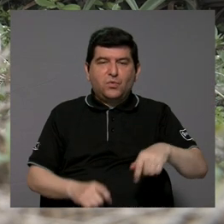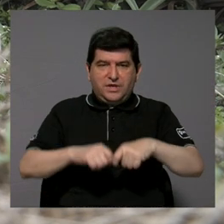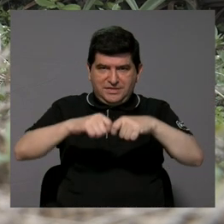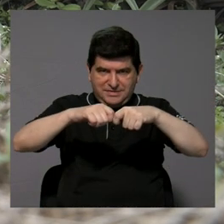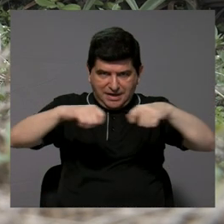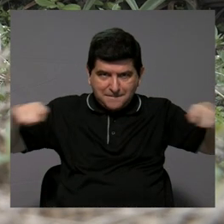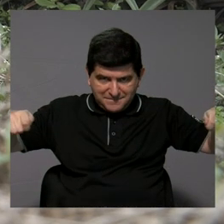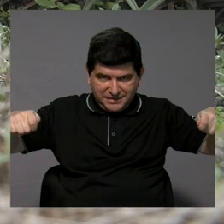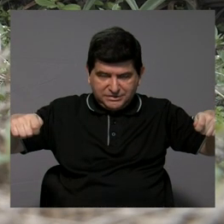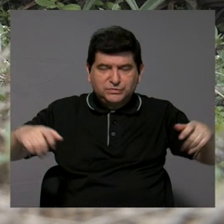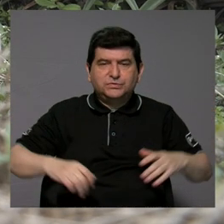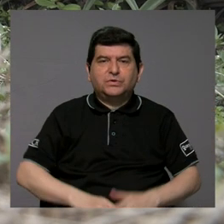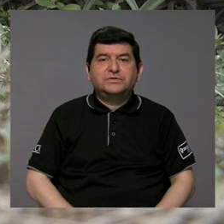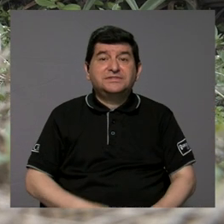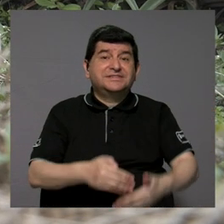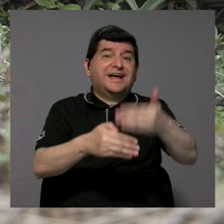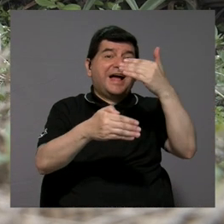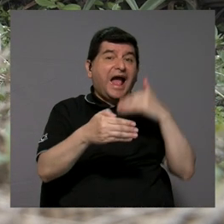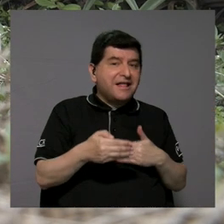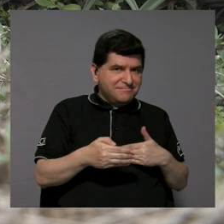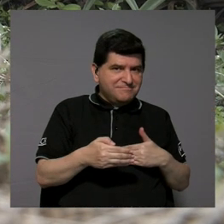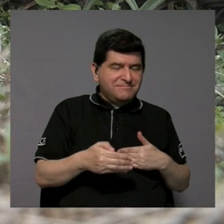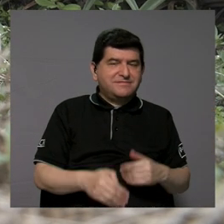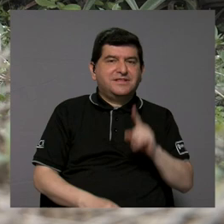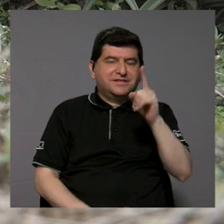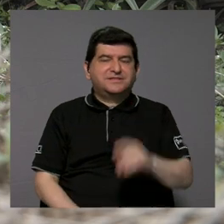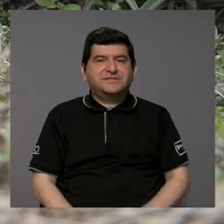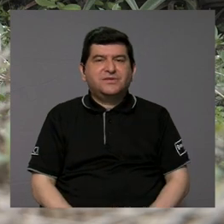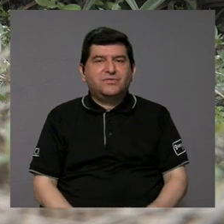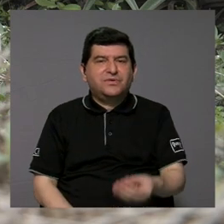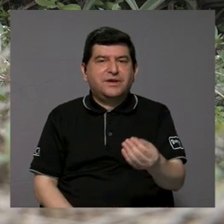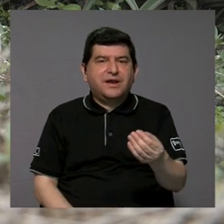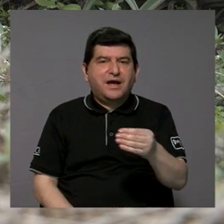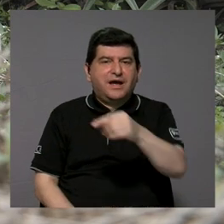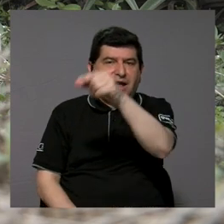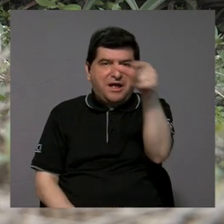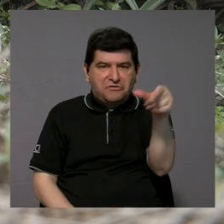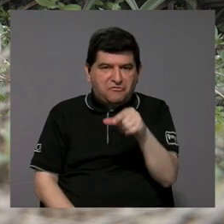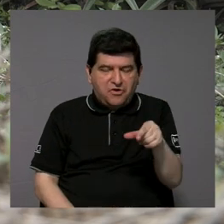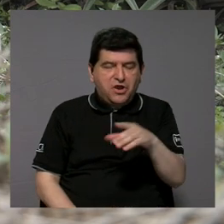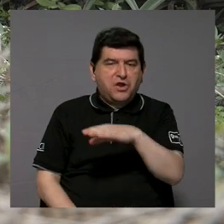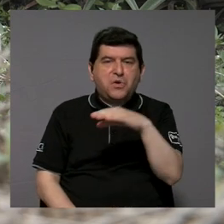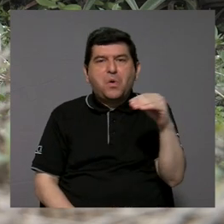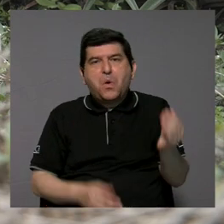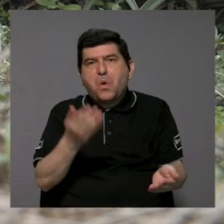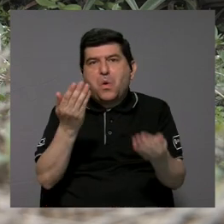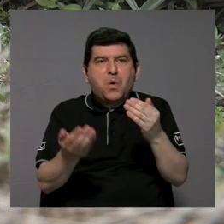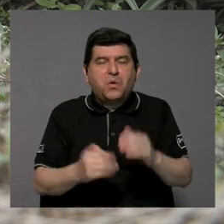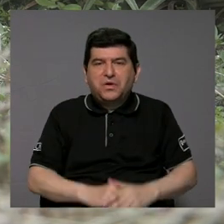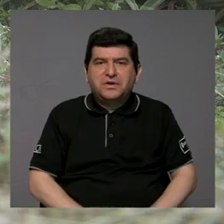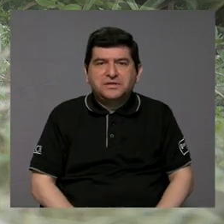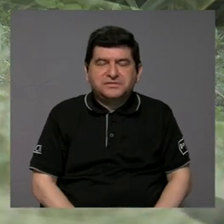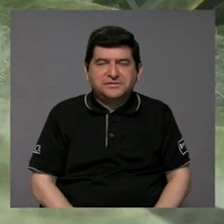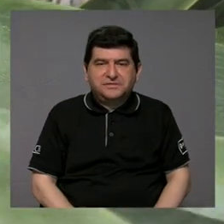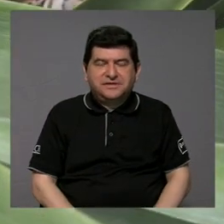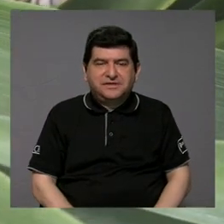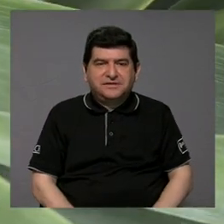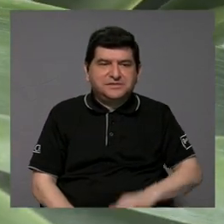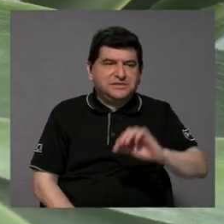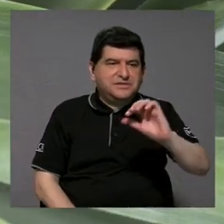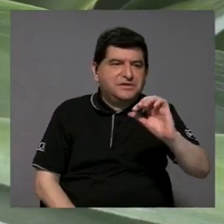antes de cada cuerpo de agua, como un río o una quebrada,